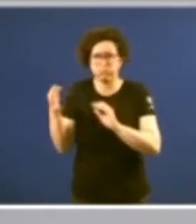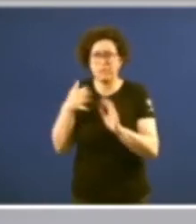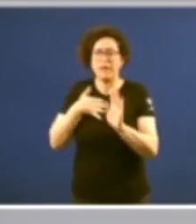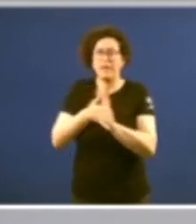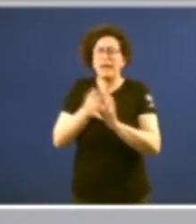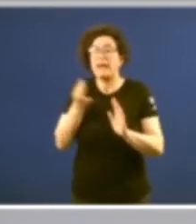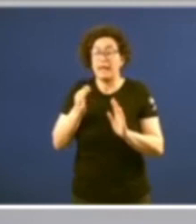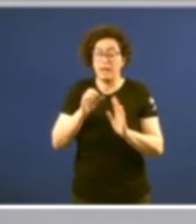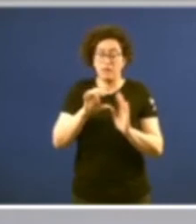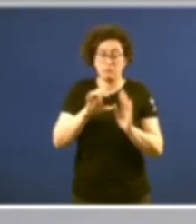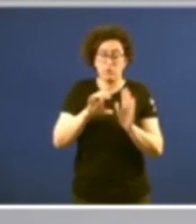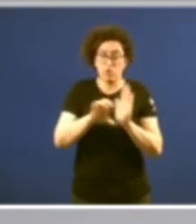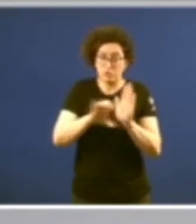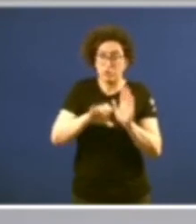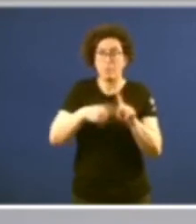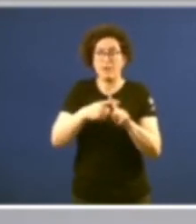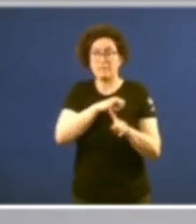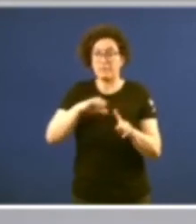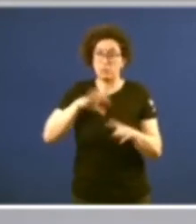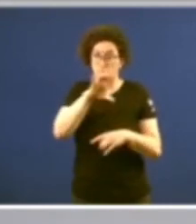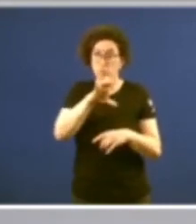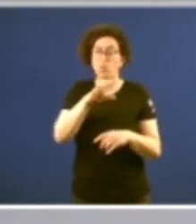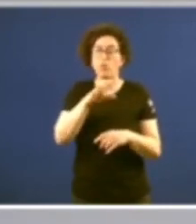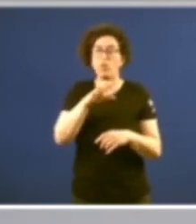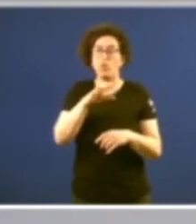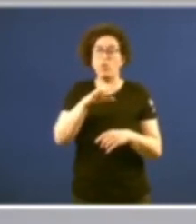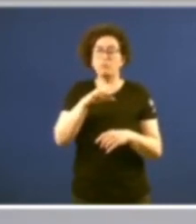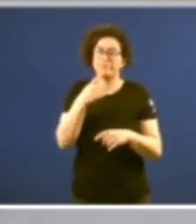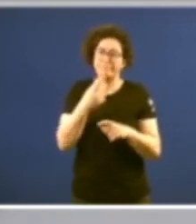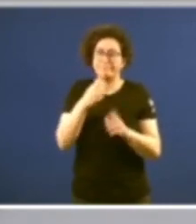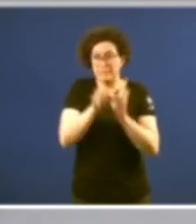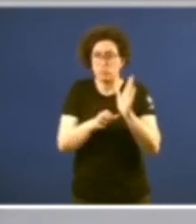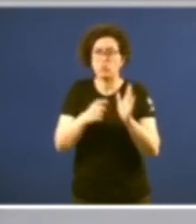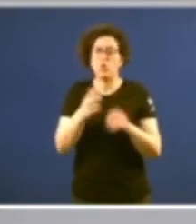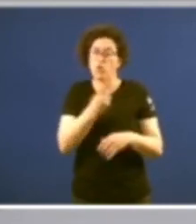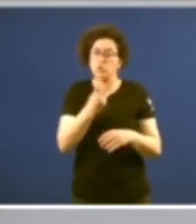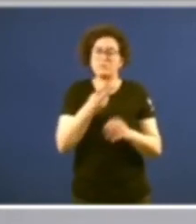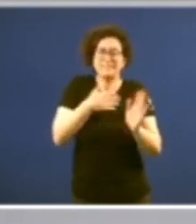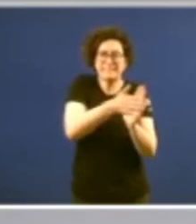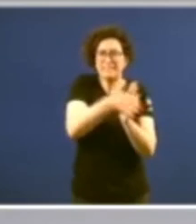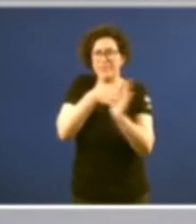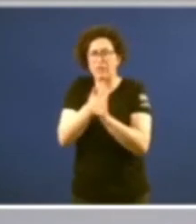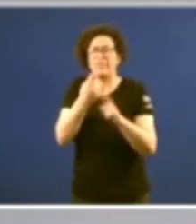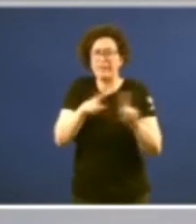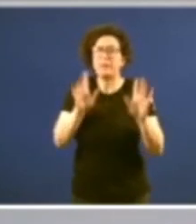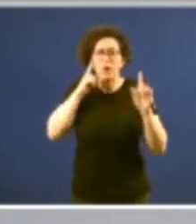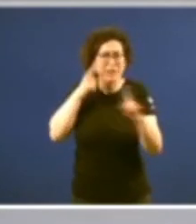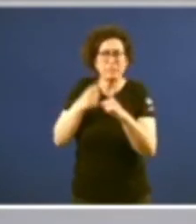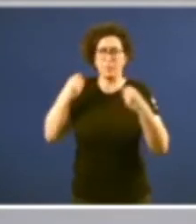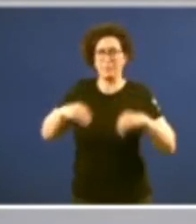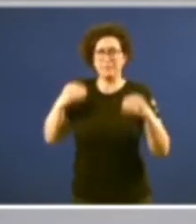Constitución e o Estatuto de Autonomía son expresións dunha mesma soberanía democrática a sublicición